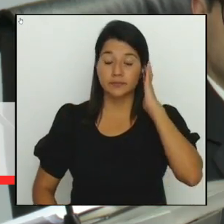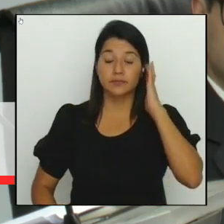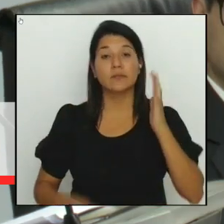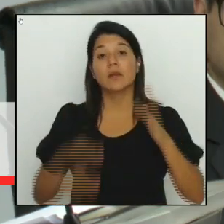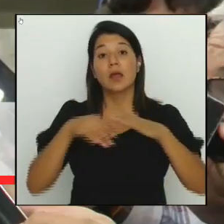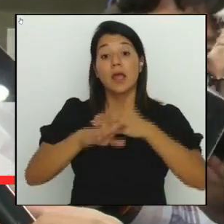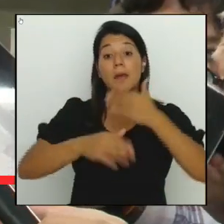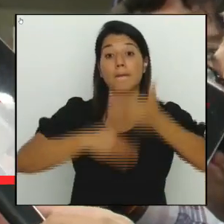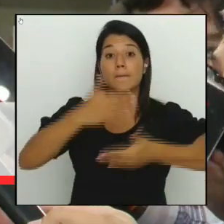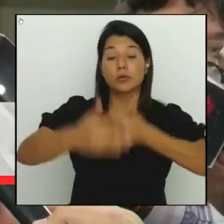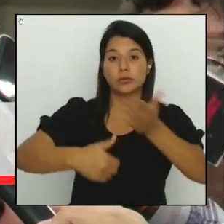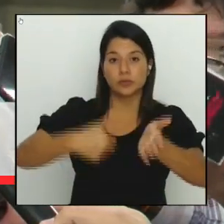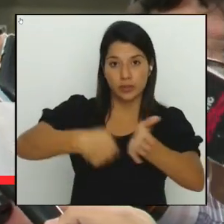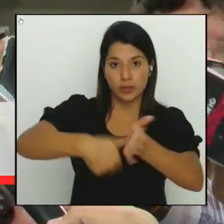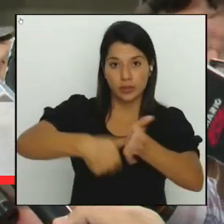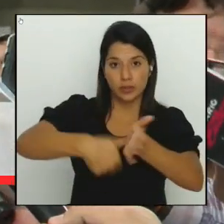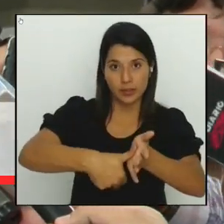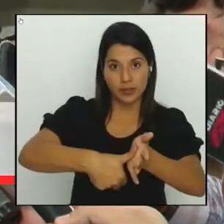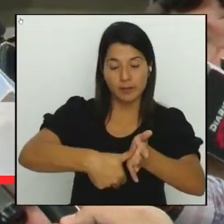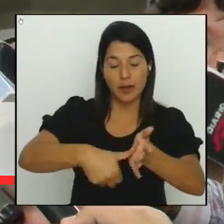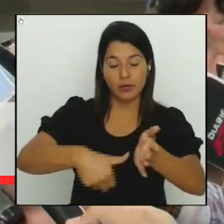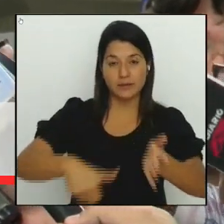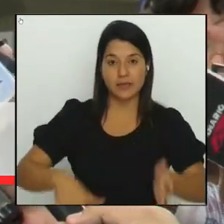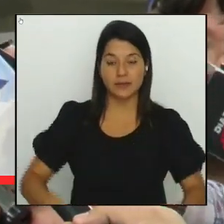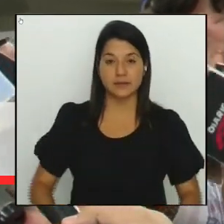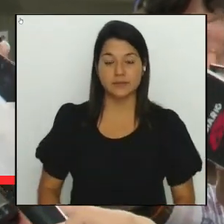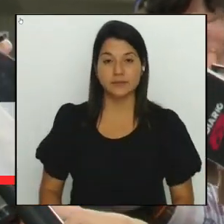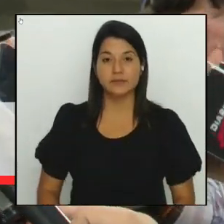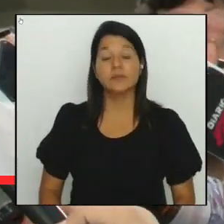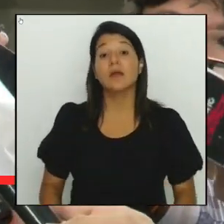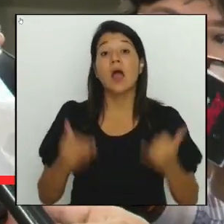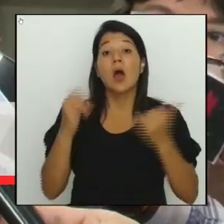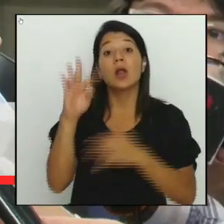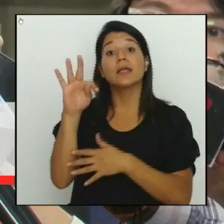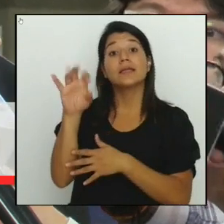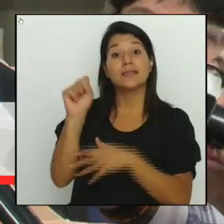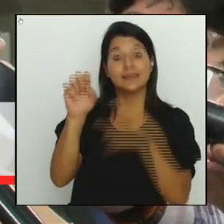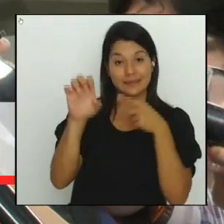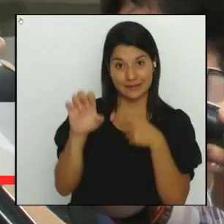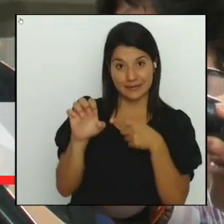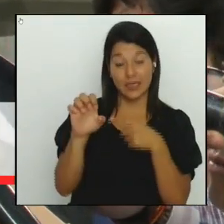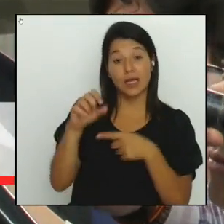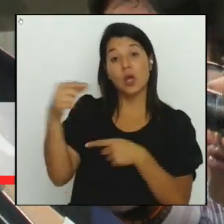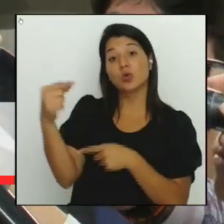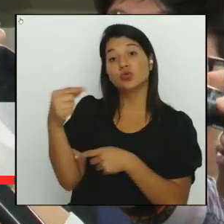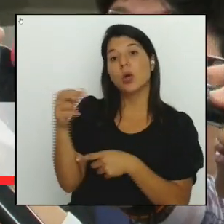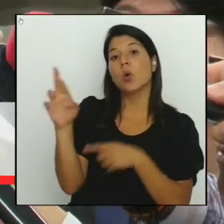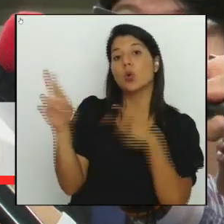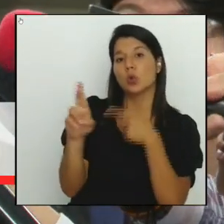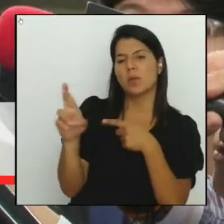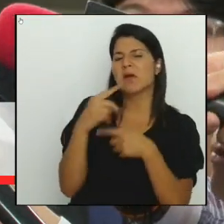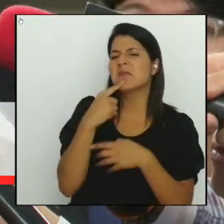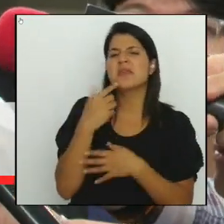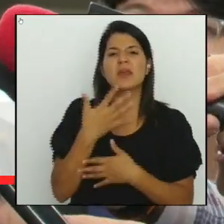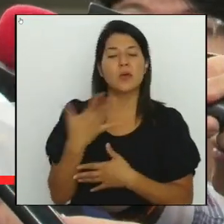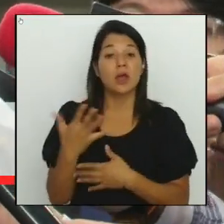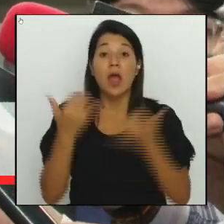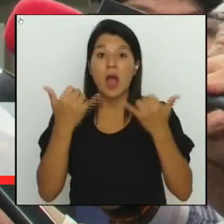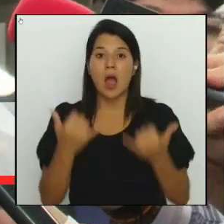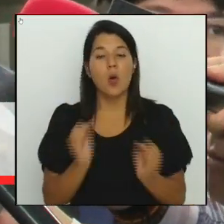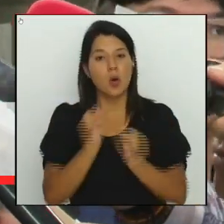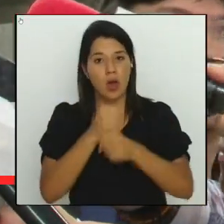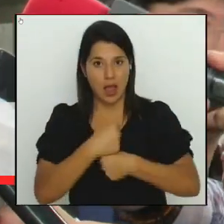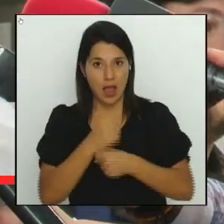electorales. Por otro lado, el vocero del Tribunal Supremo de Elecciones, Gustavo Román, señaló que se está haciendo la respectiva